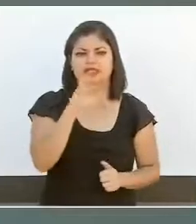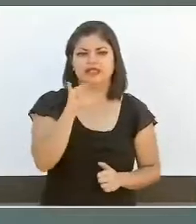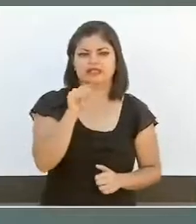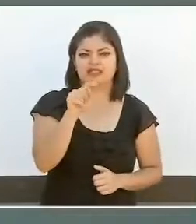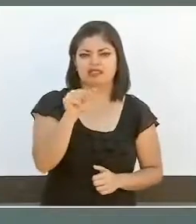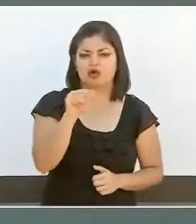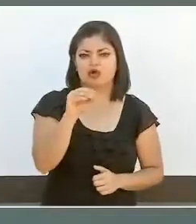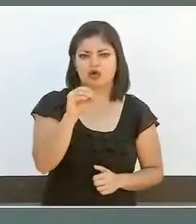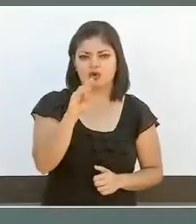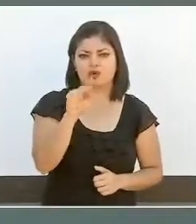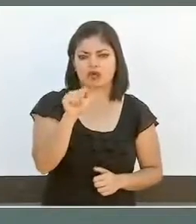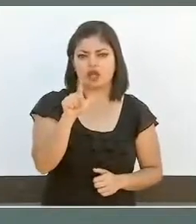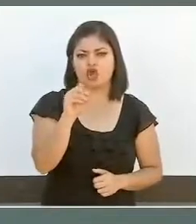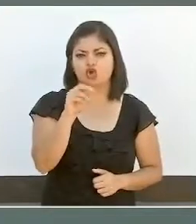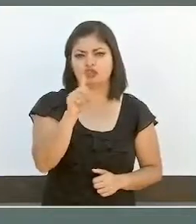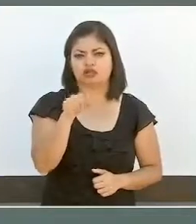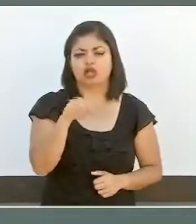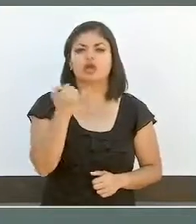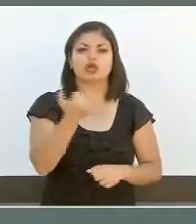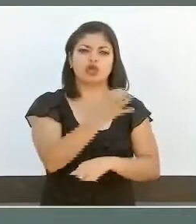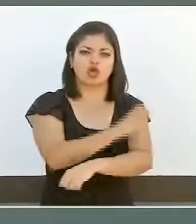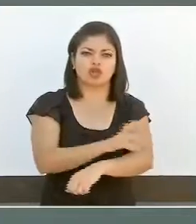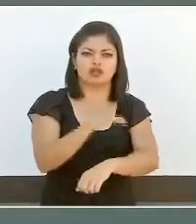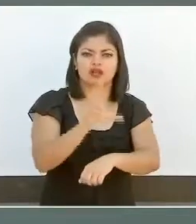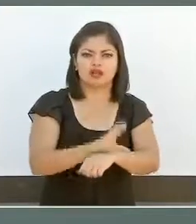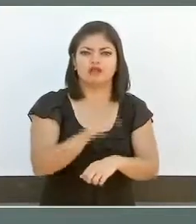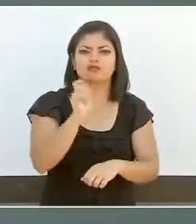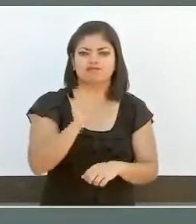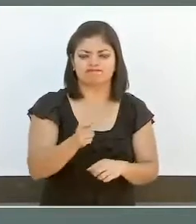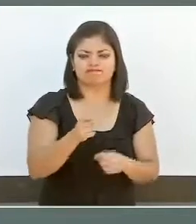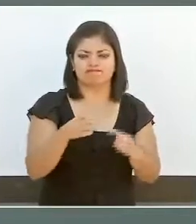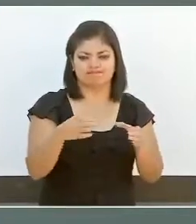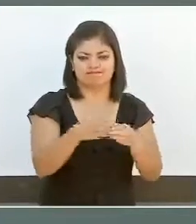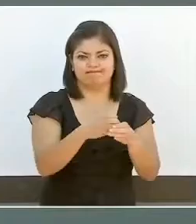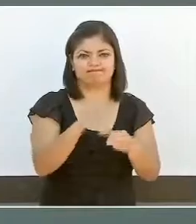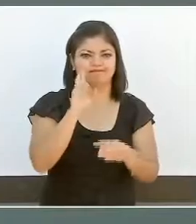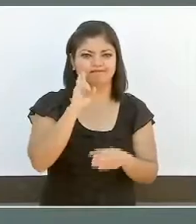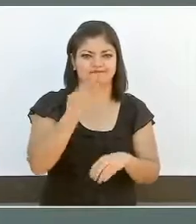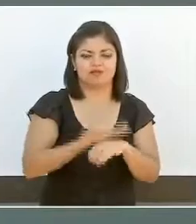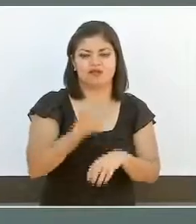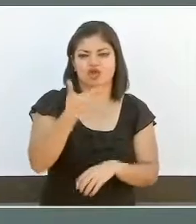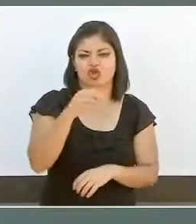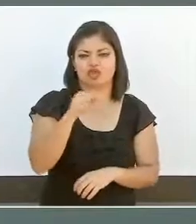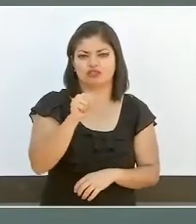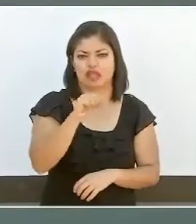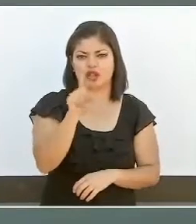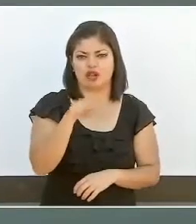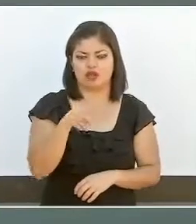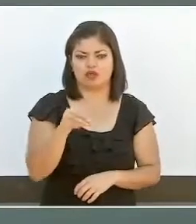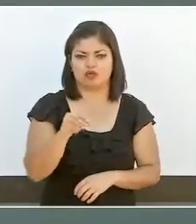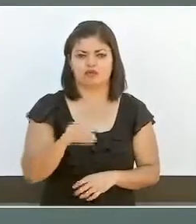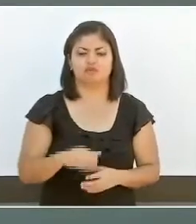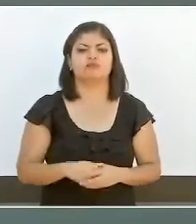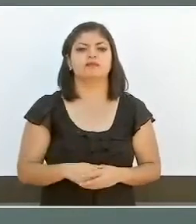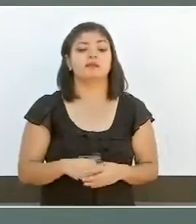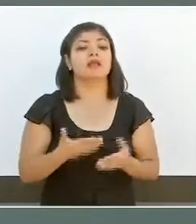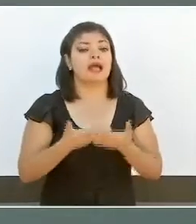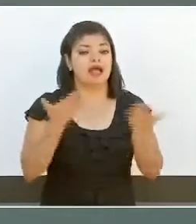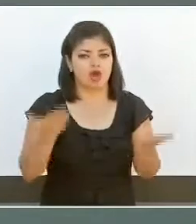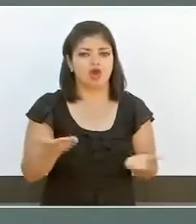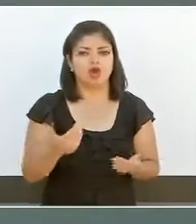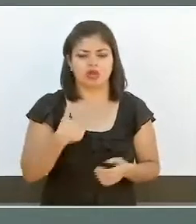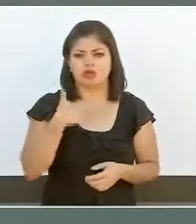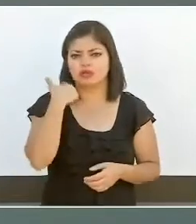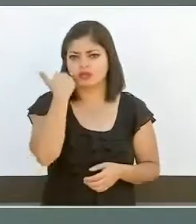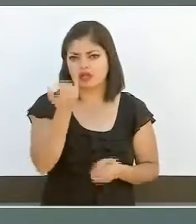Mosqueda, y el coordinador estatal de la Guardia Nacional de Jalisco, comisario Abigail Vargas Tirado. De igual manera,